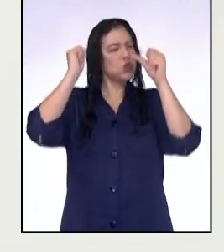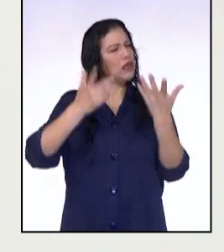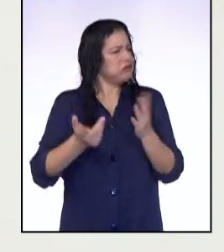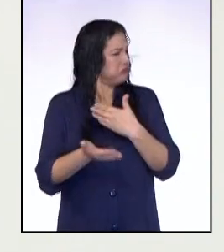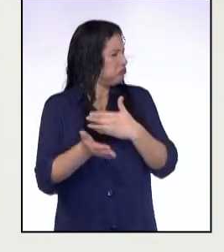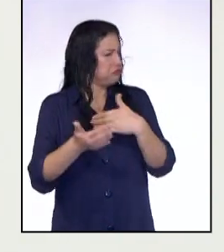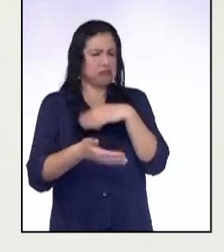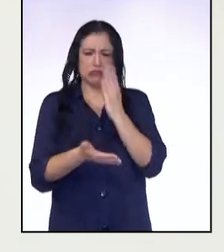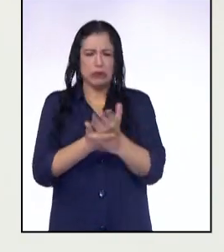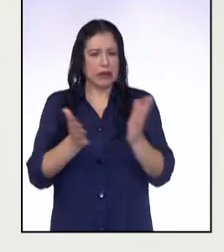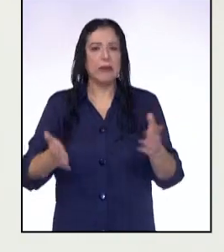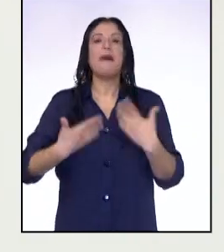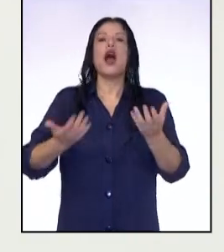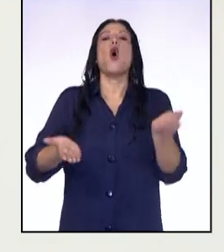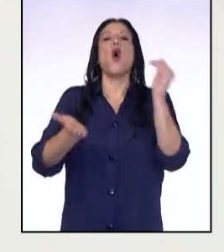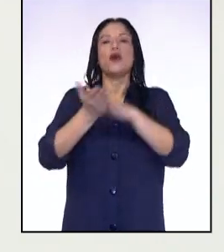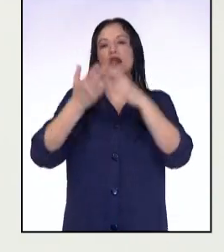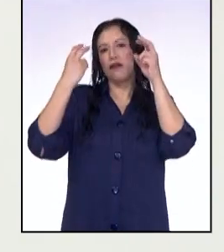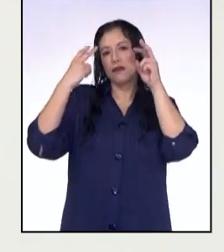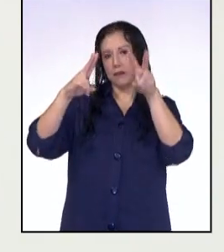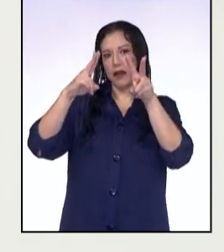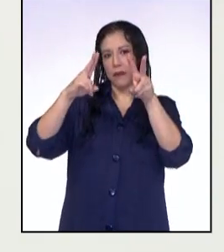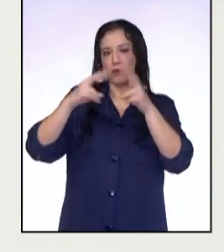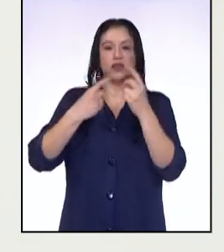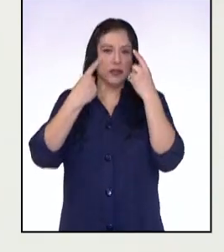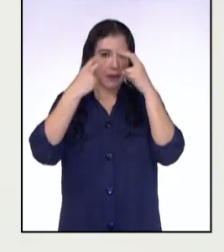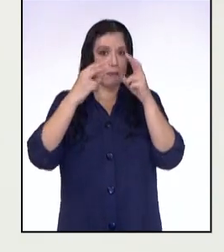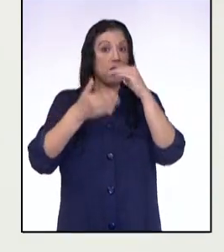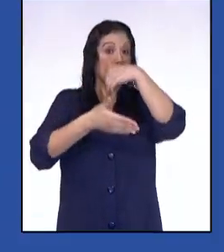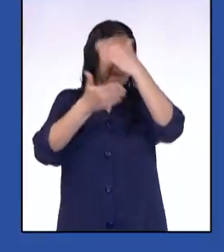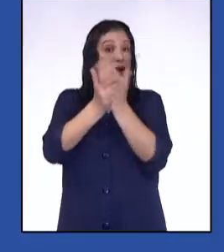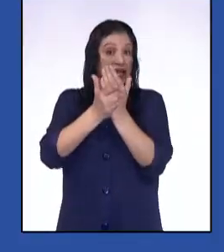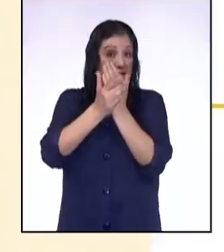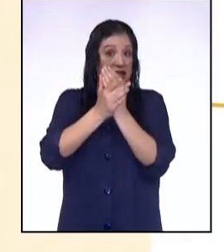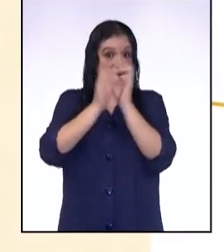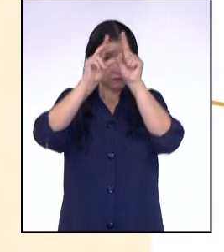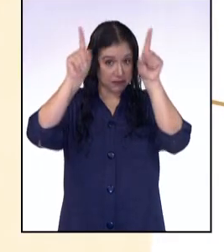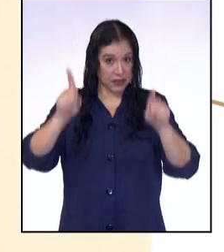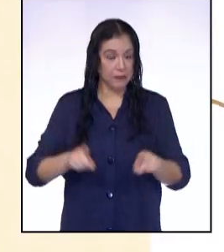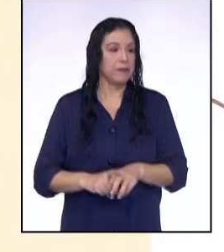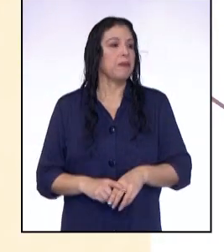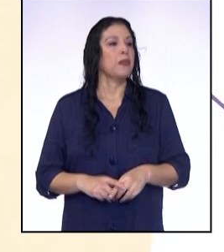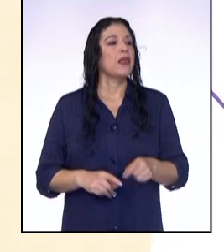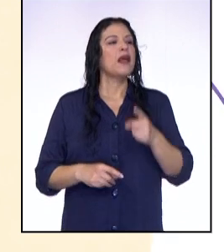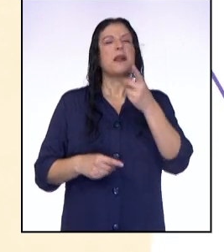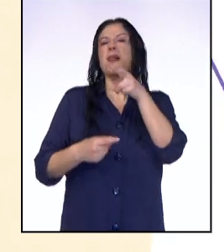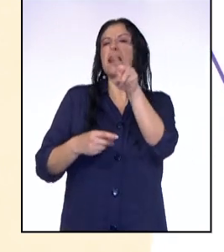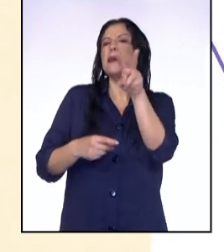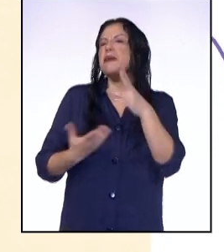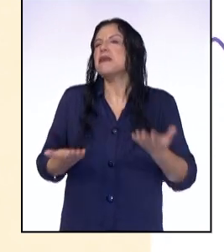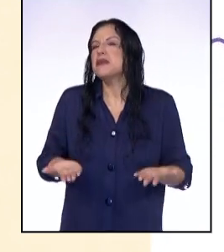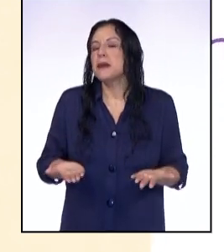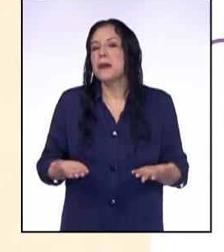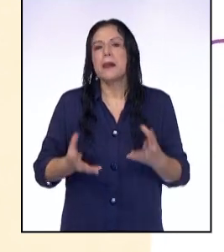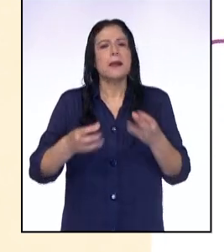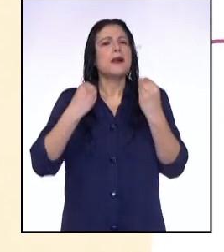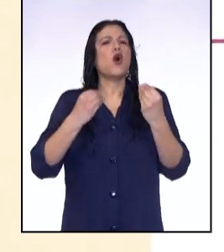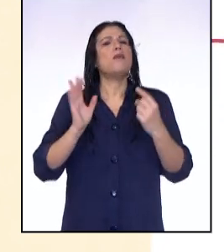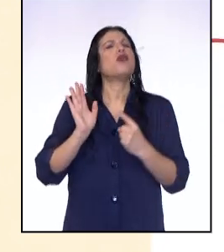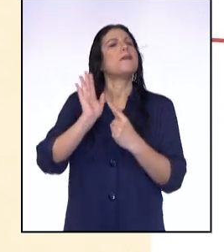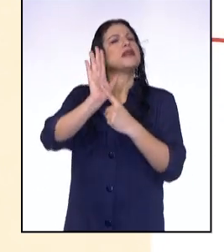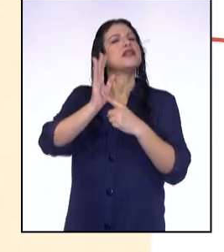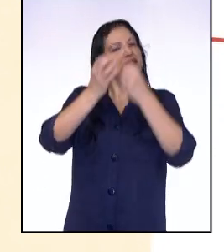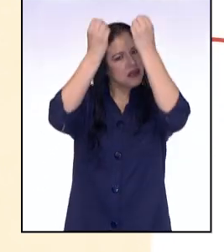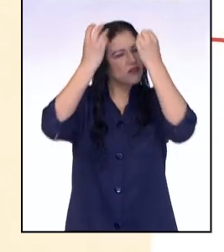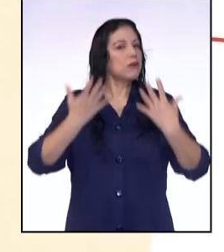problema. Volvamos a ver la infografía donde estaban marcadas sus partes. ¿Recuerdan? Sobre esta infografía, ¿cómo nos presenta la